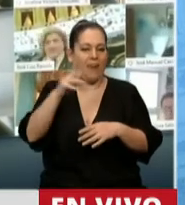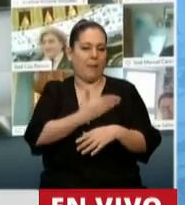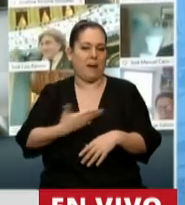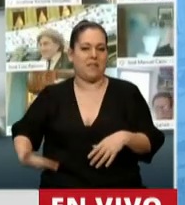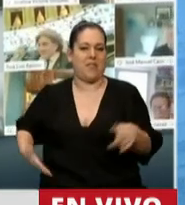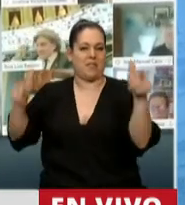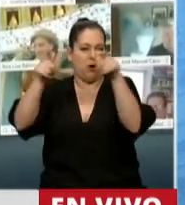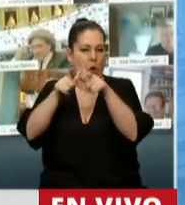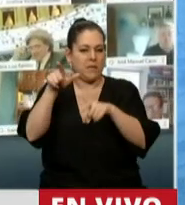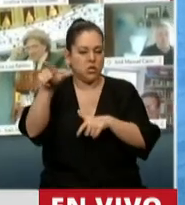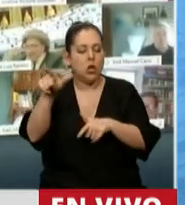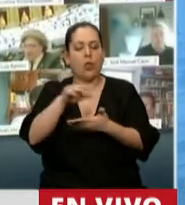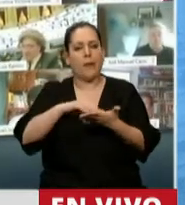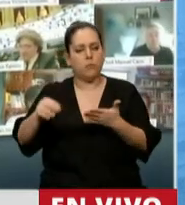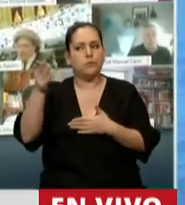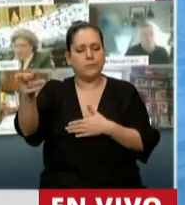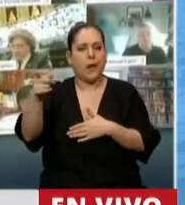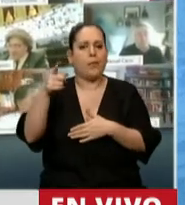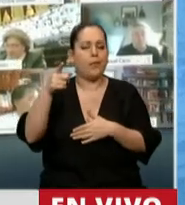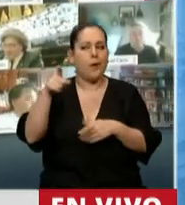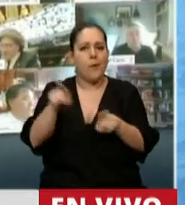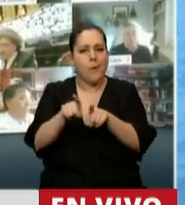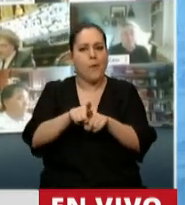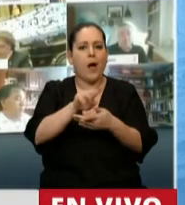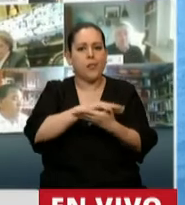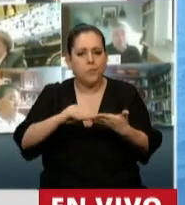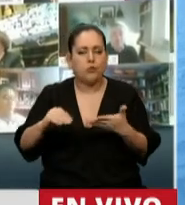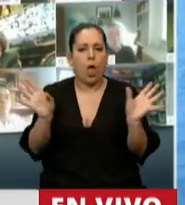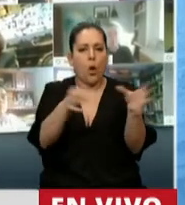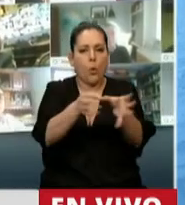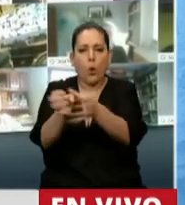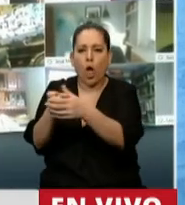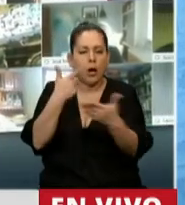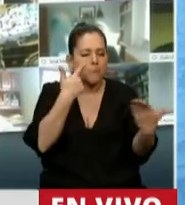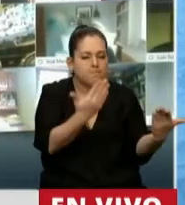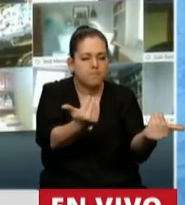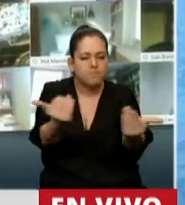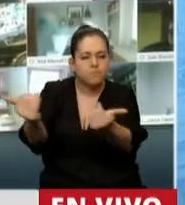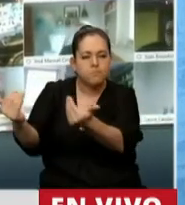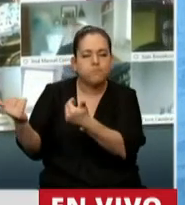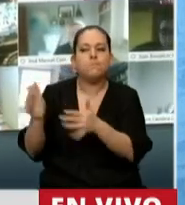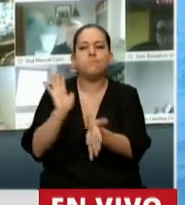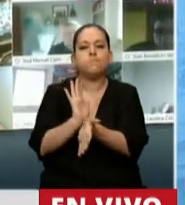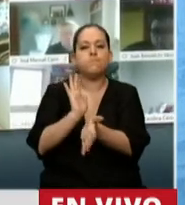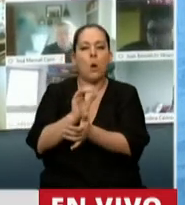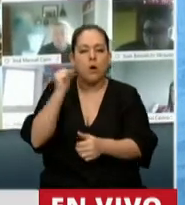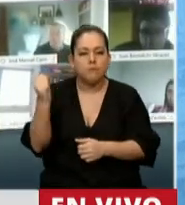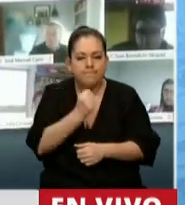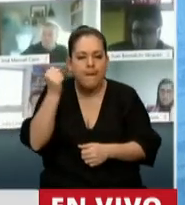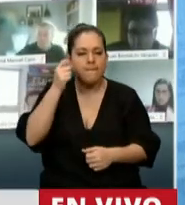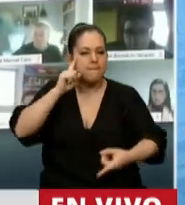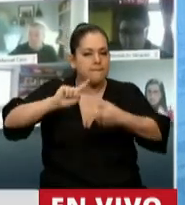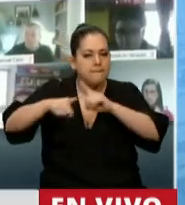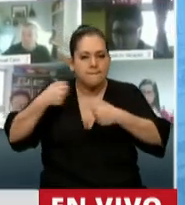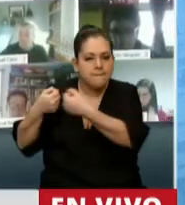escuchando las inquietudes de todos los sectores, de todos los bloques, y tratando de generar el mayor consenso posible